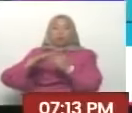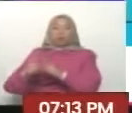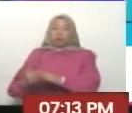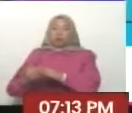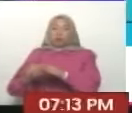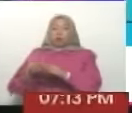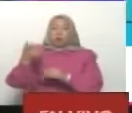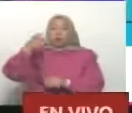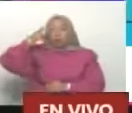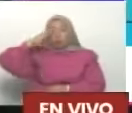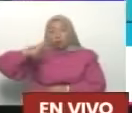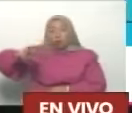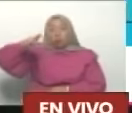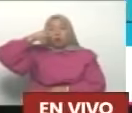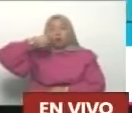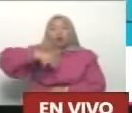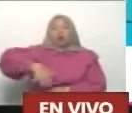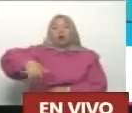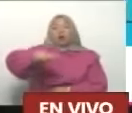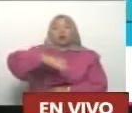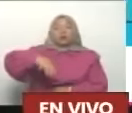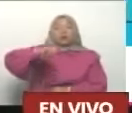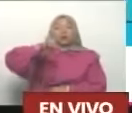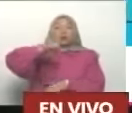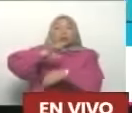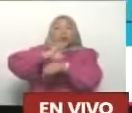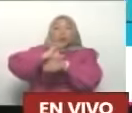colectiva del pueblo de Quito del pueblo de Ecuador